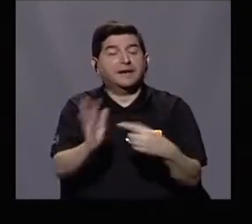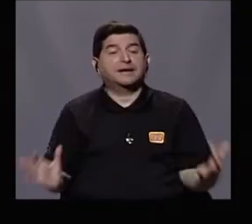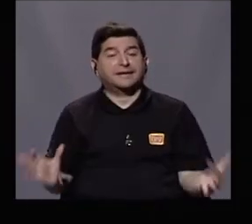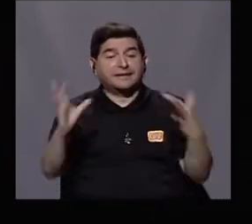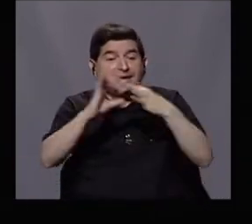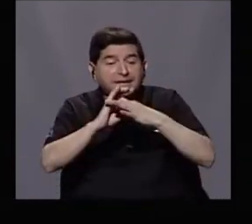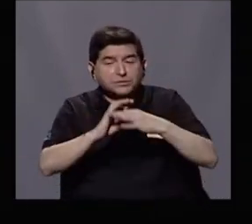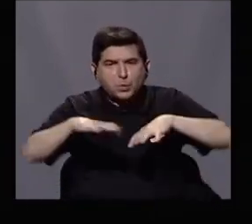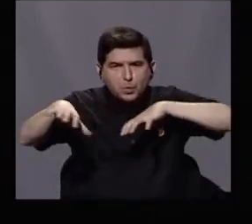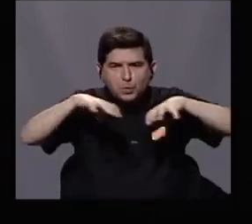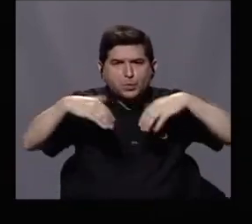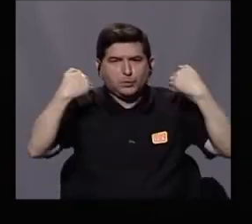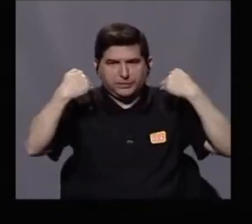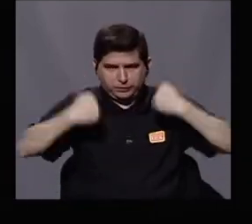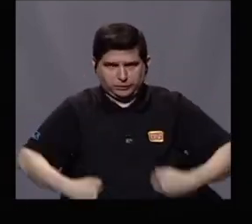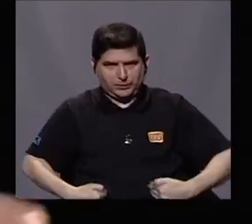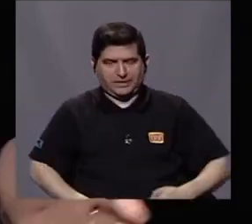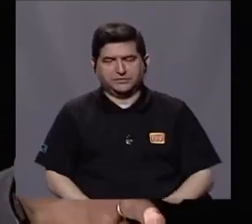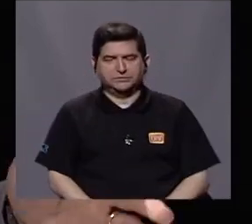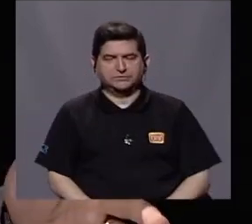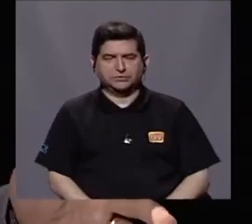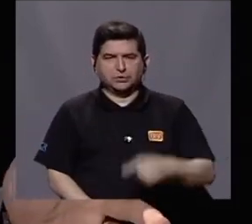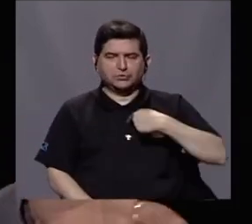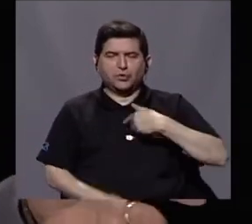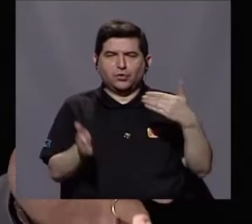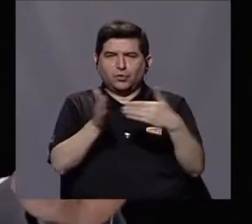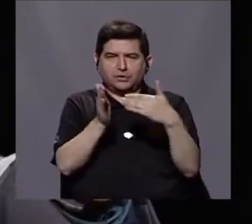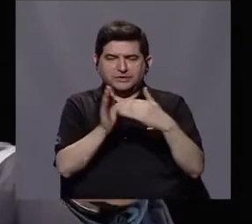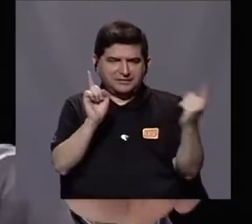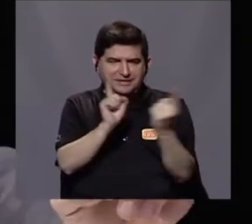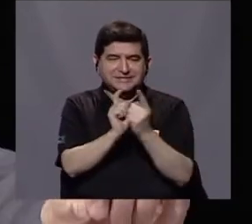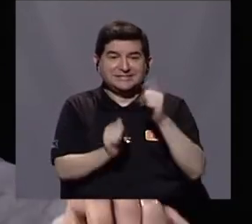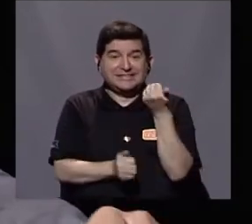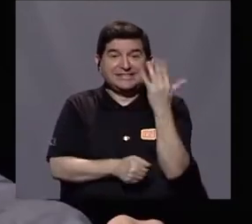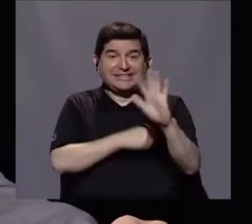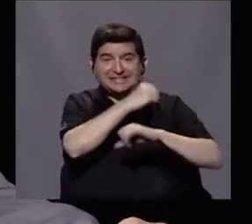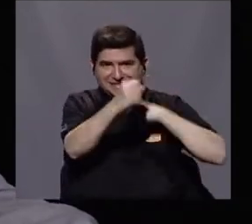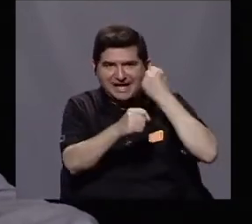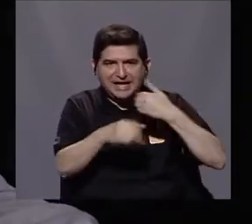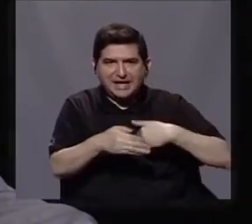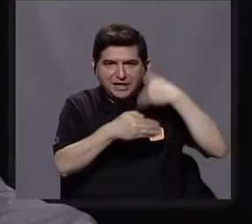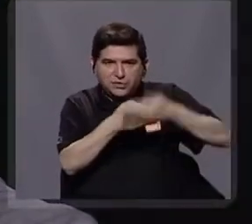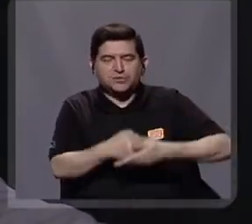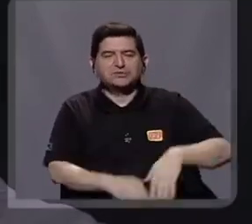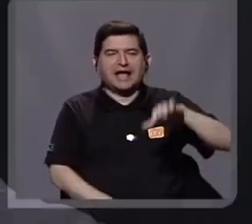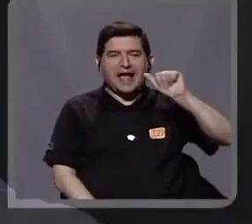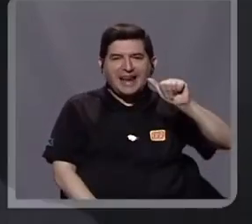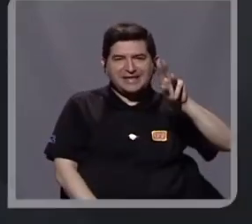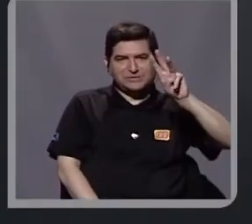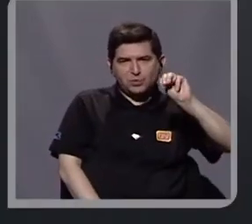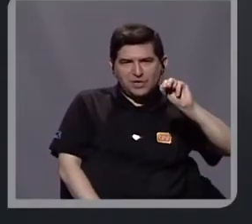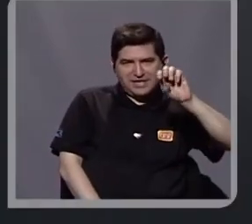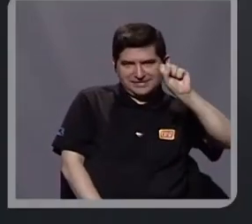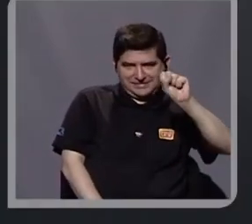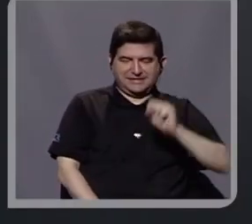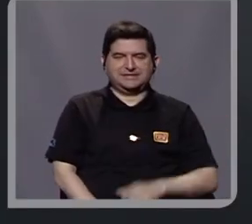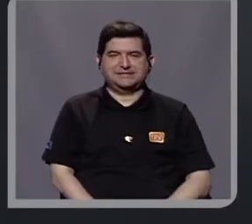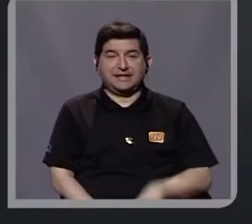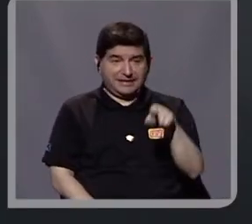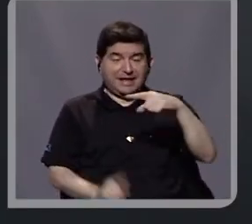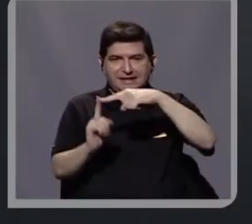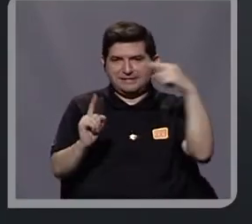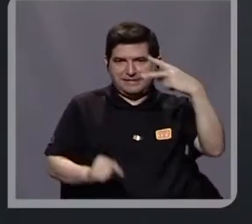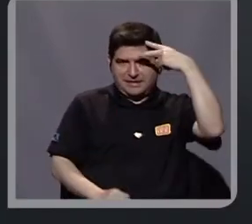propósito de los movimientos humanos y para eso me reencuentro, 15 años después, con don Alex Munguía Salazar. Desde